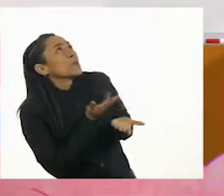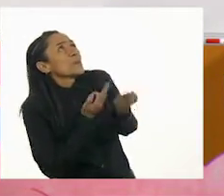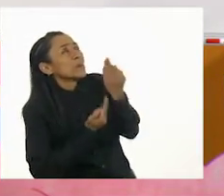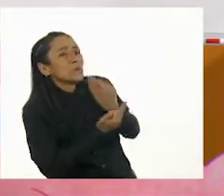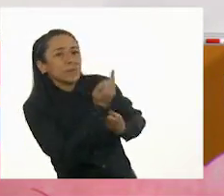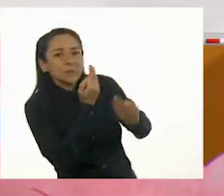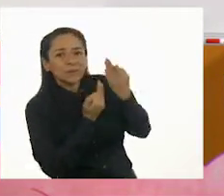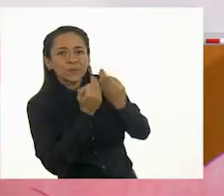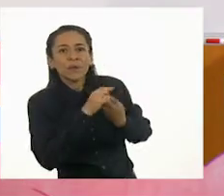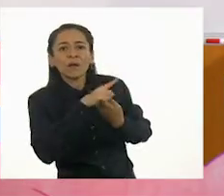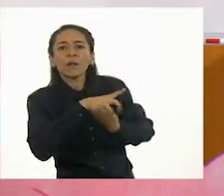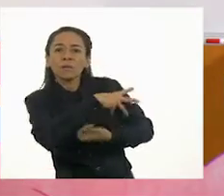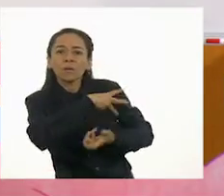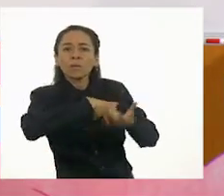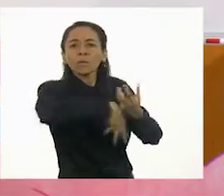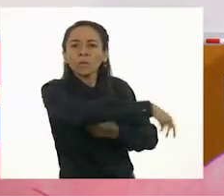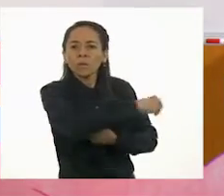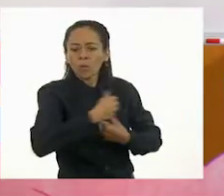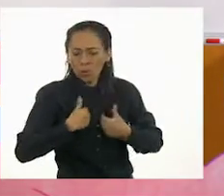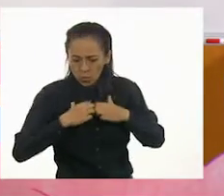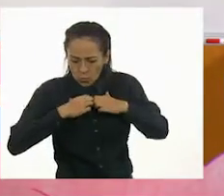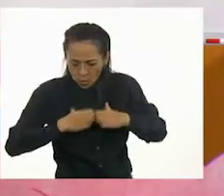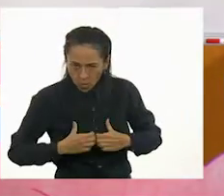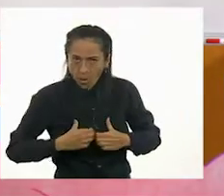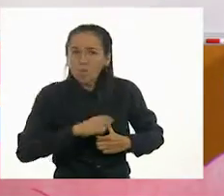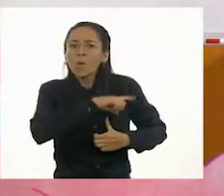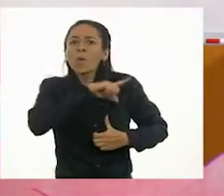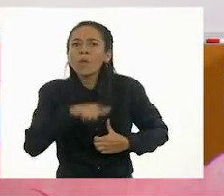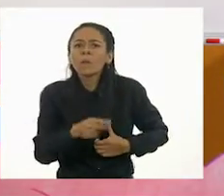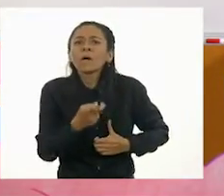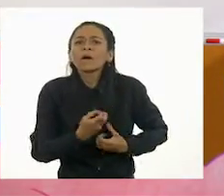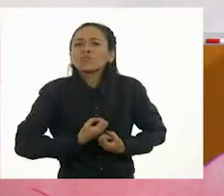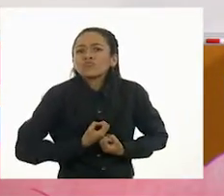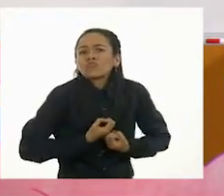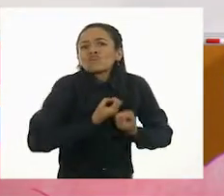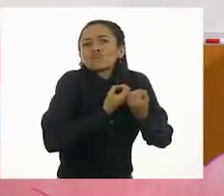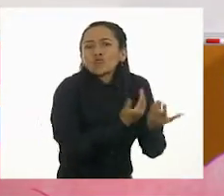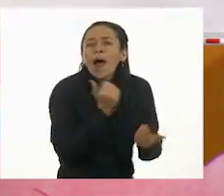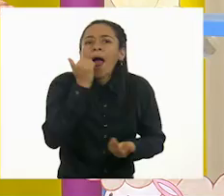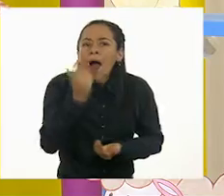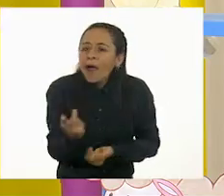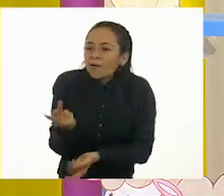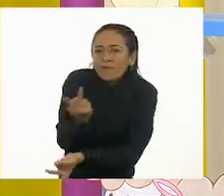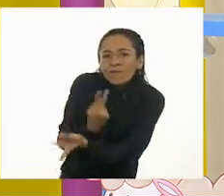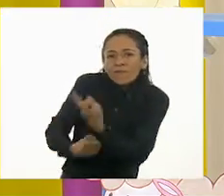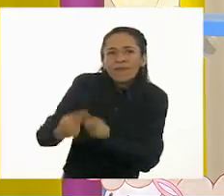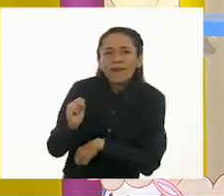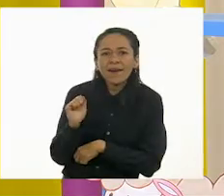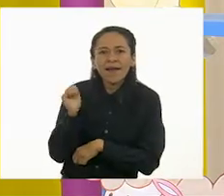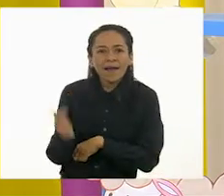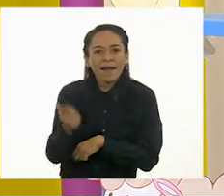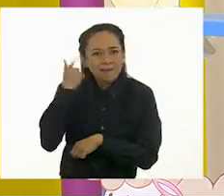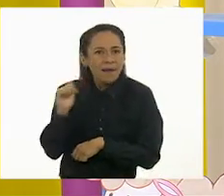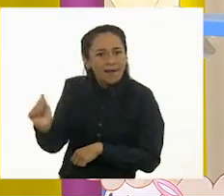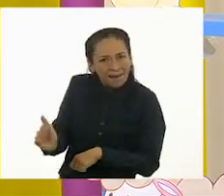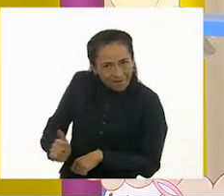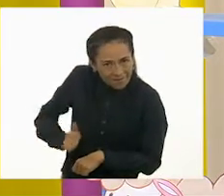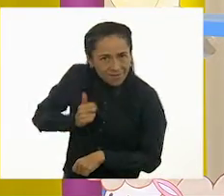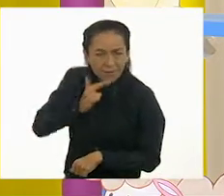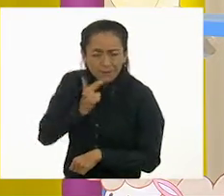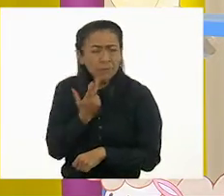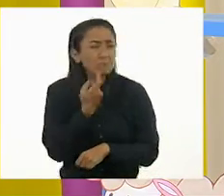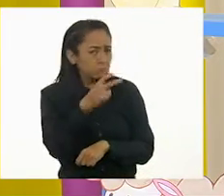derivados de su cuerpo, los puedan dar de otra manera más afectiva. Claro, a todas y a todos nos gusta sentir